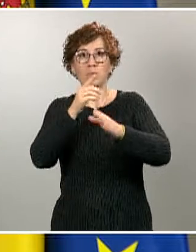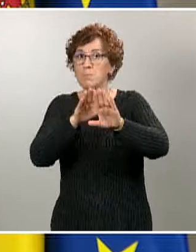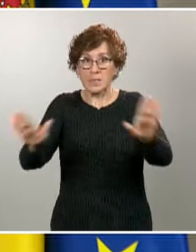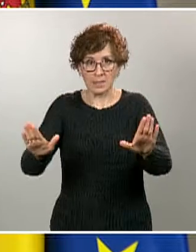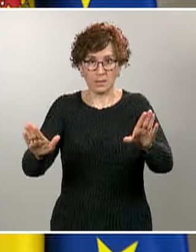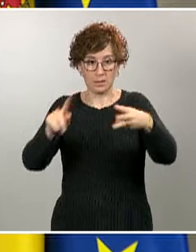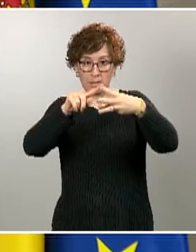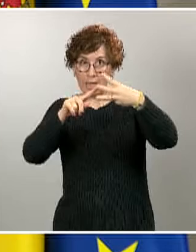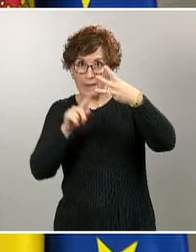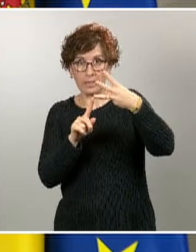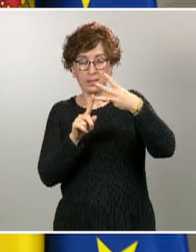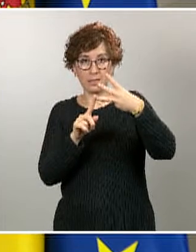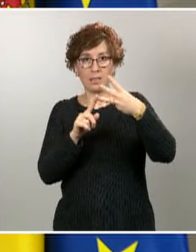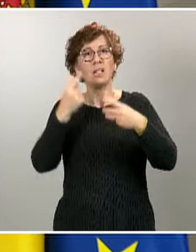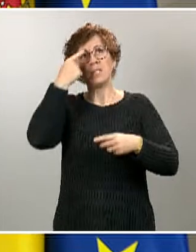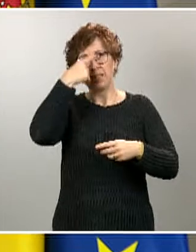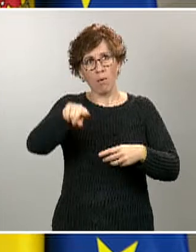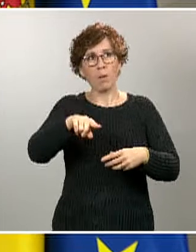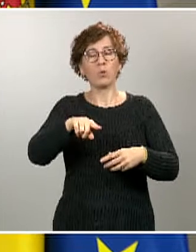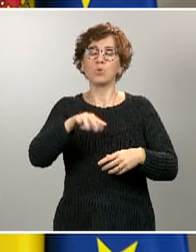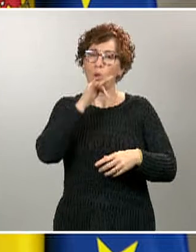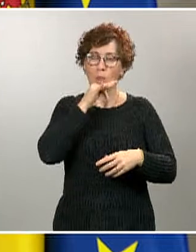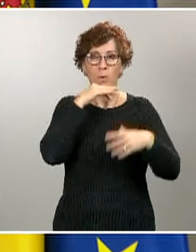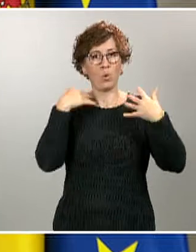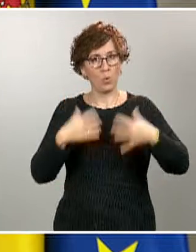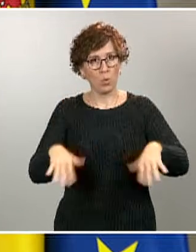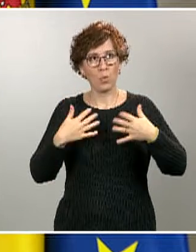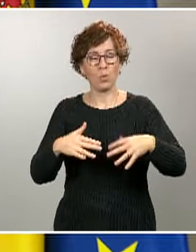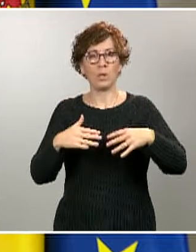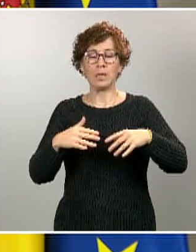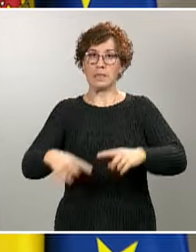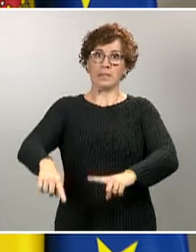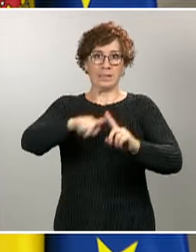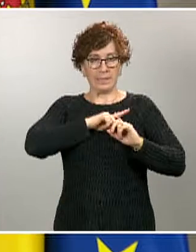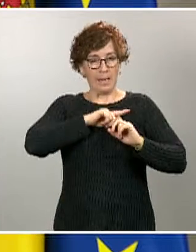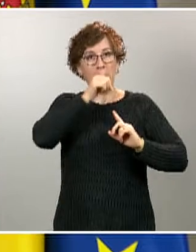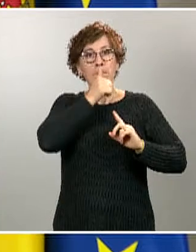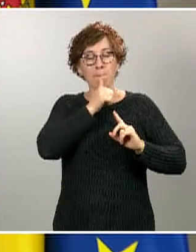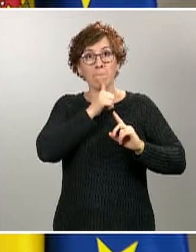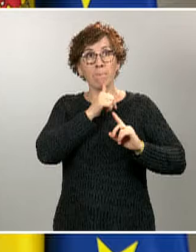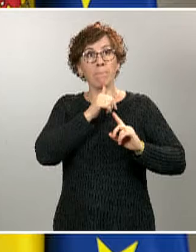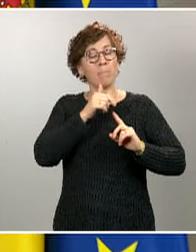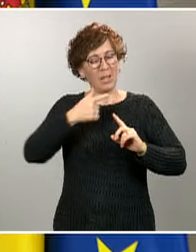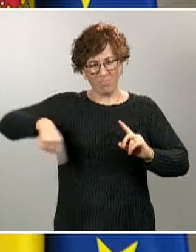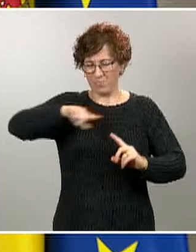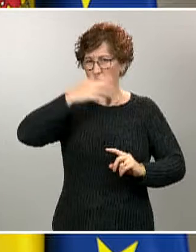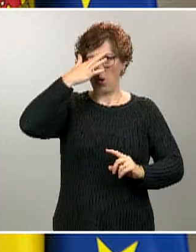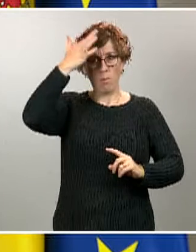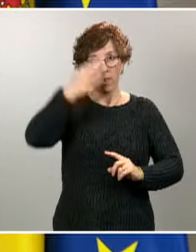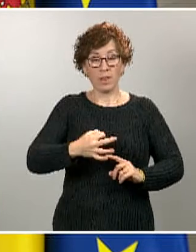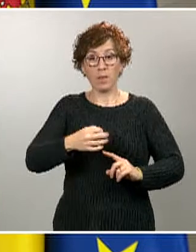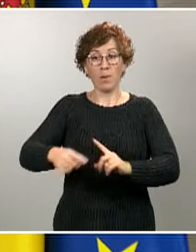pero créannos, estamos en el convencimiento de que es absolutamente necesario este sacrificio para seguir combatiendo el virus.